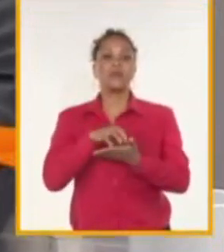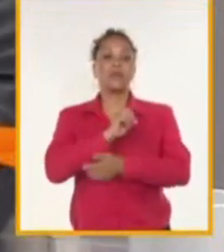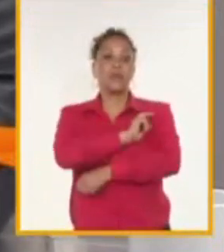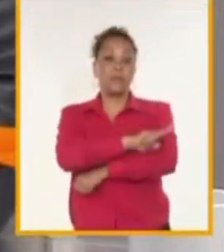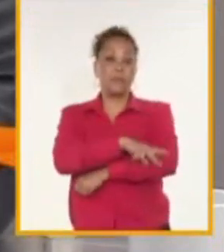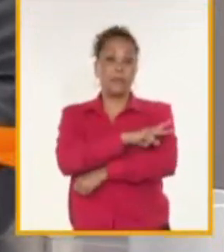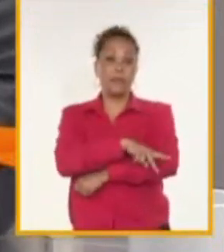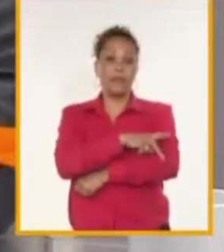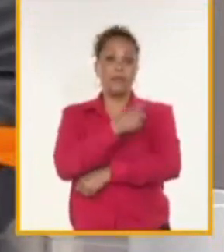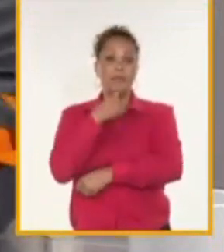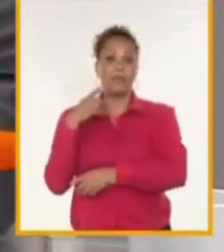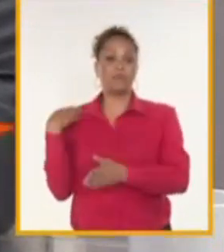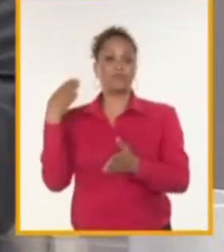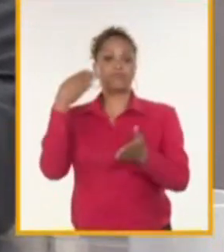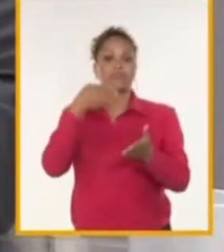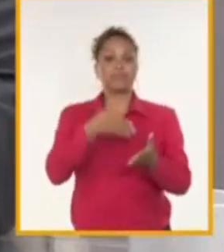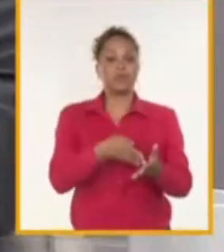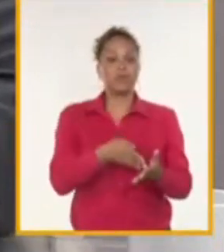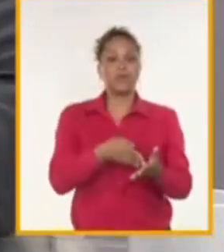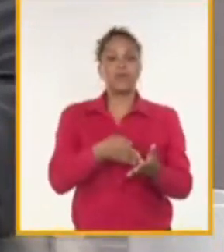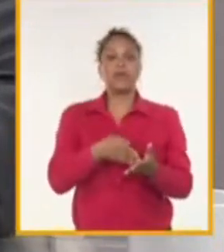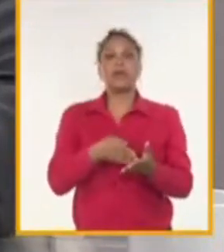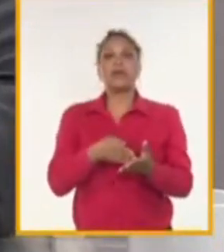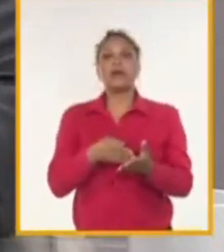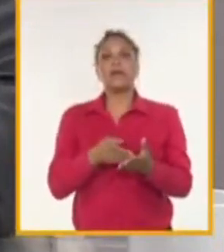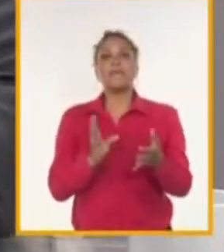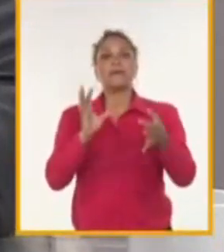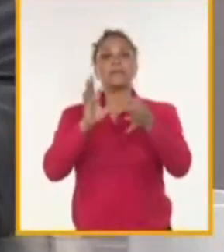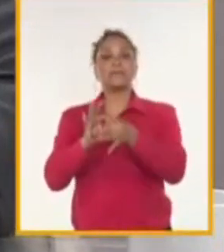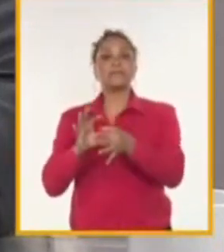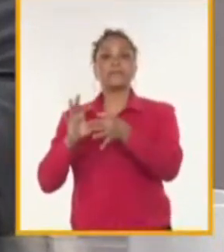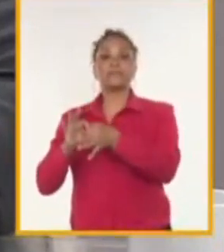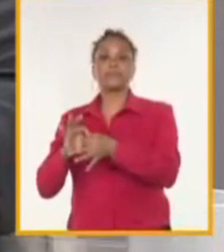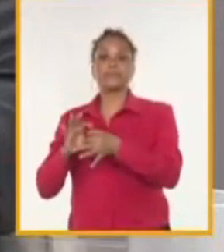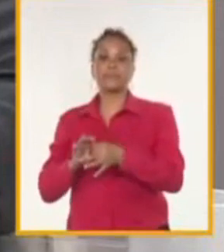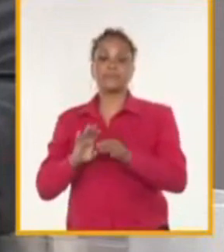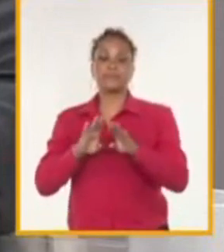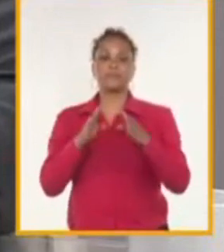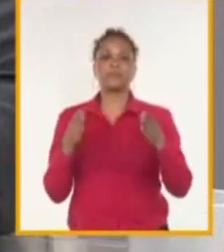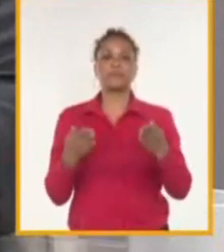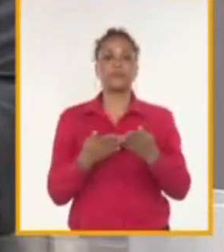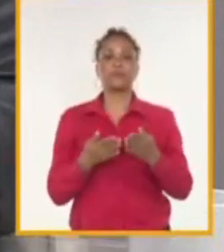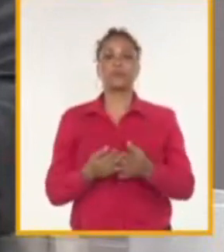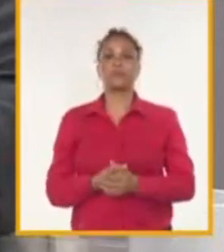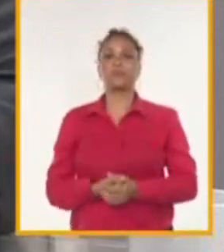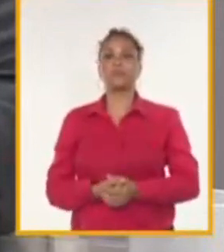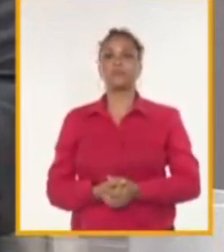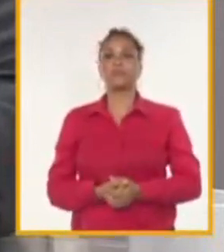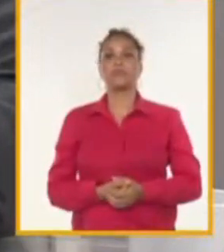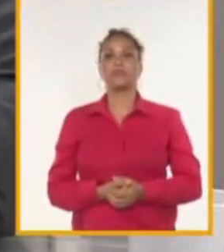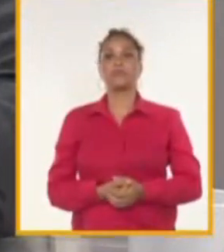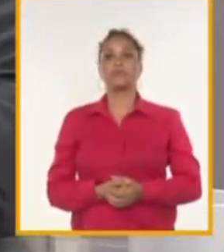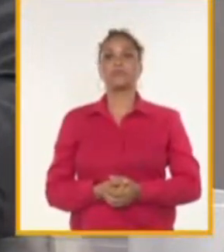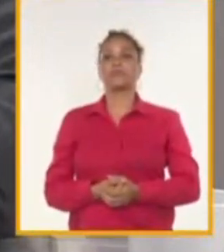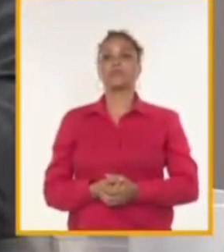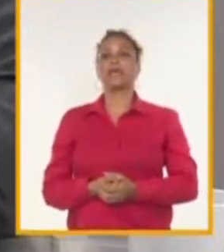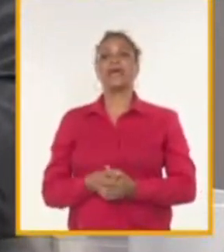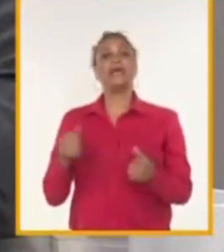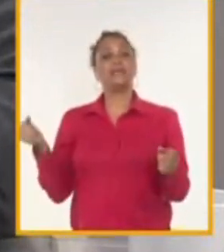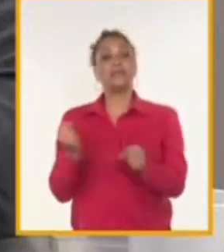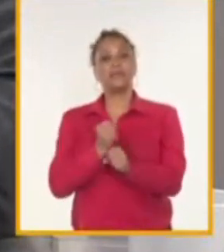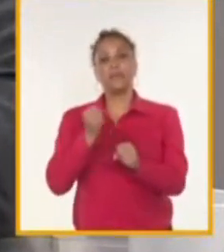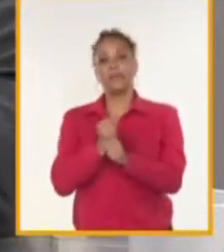de destino e integrar las cadenas de valor global. En ese devenir de las